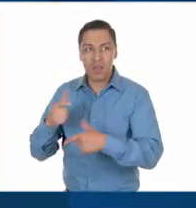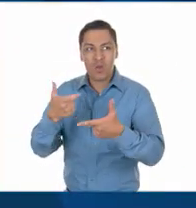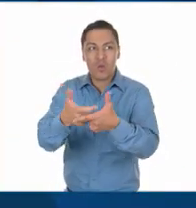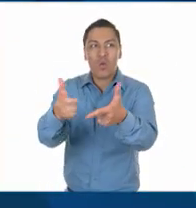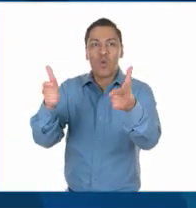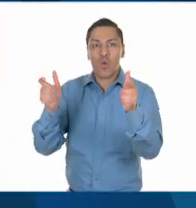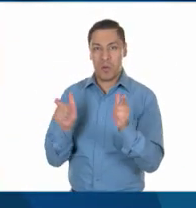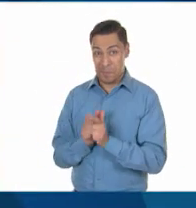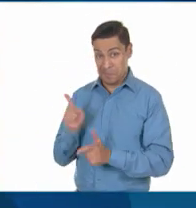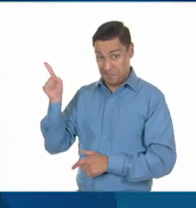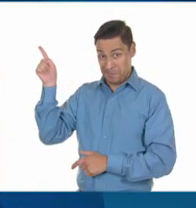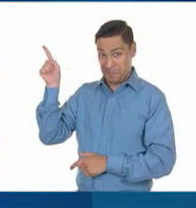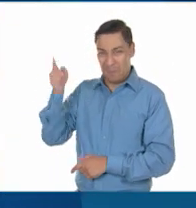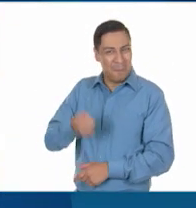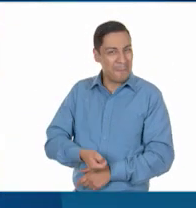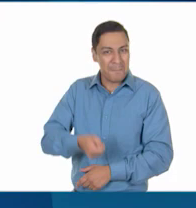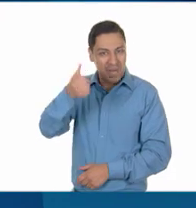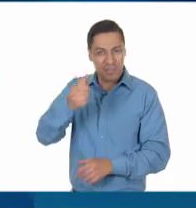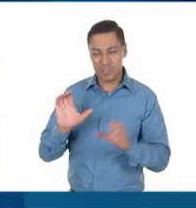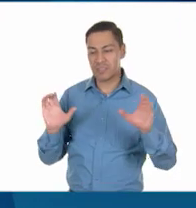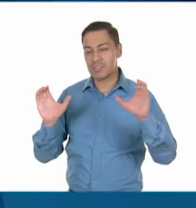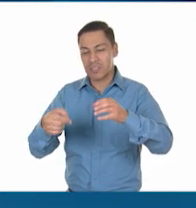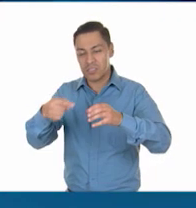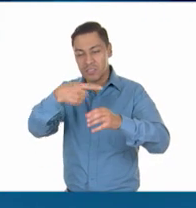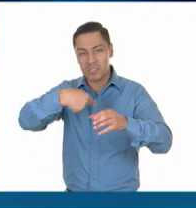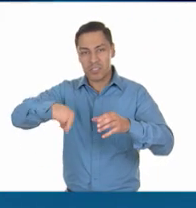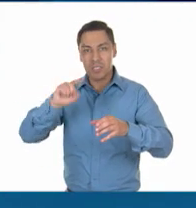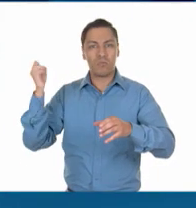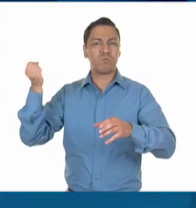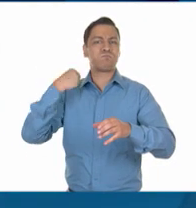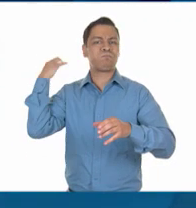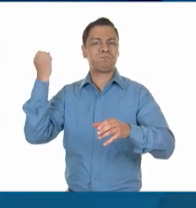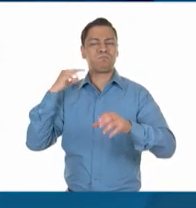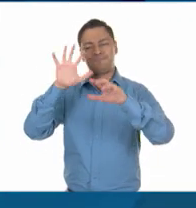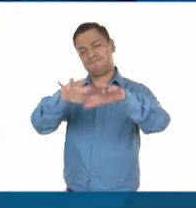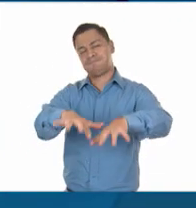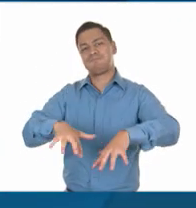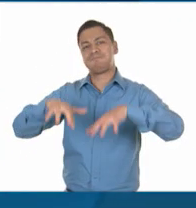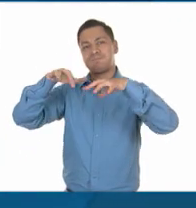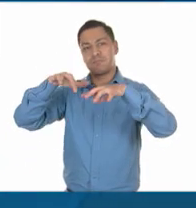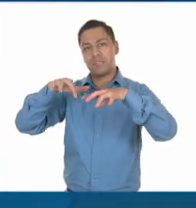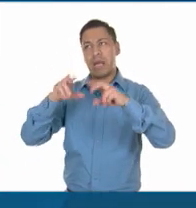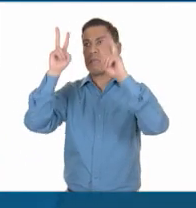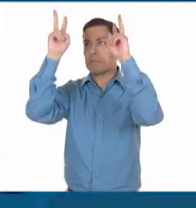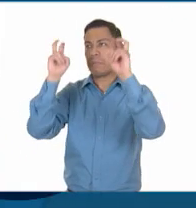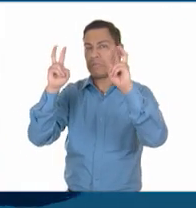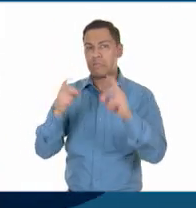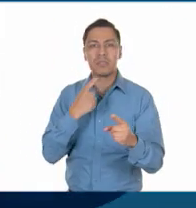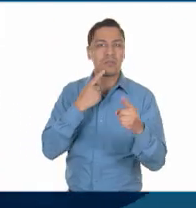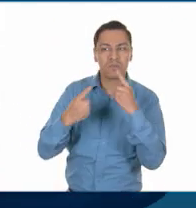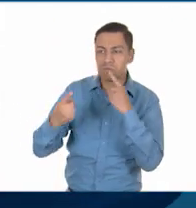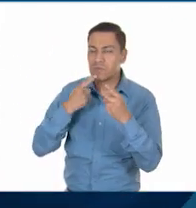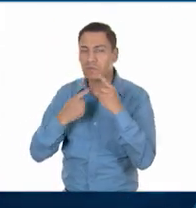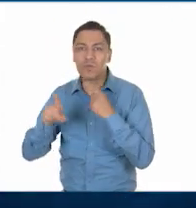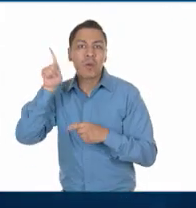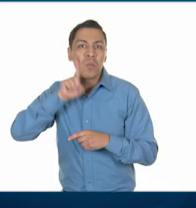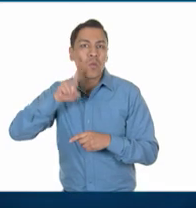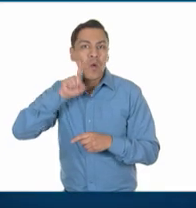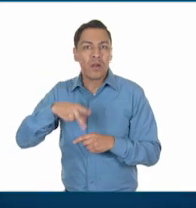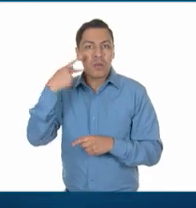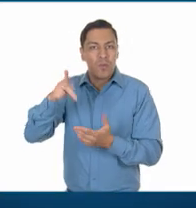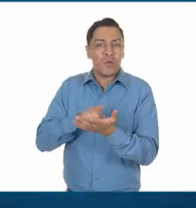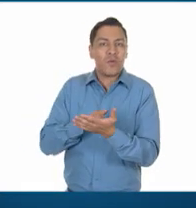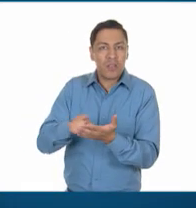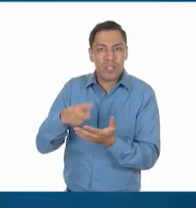Este fue el primer Congreso exclusivo de mujeres, donde se tocaron temas muy importantes que afectaban sus condiciones de vida y sus derechos,